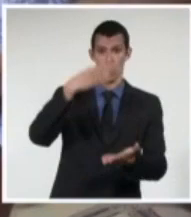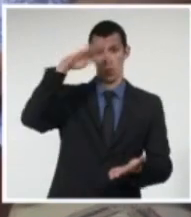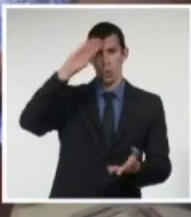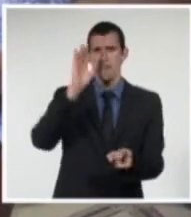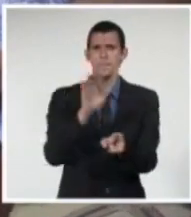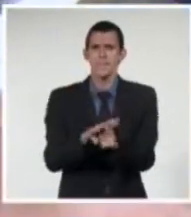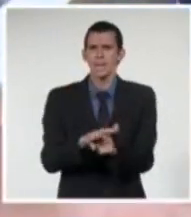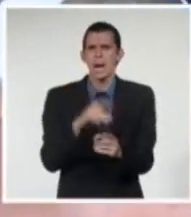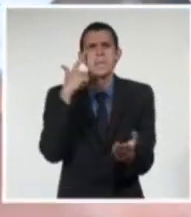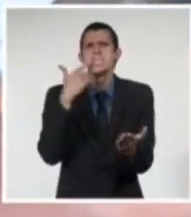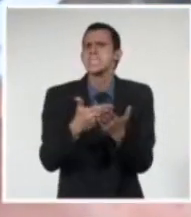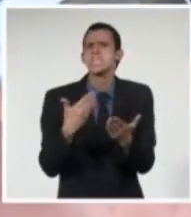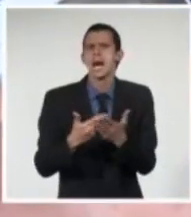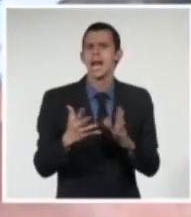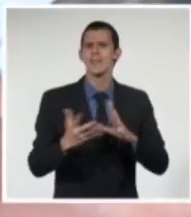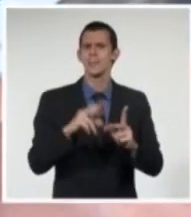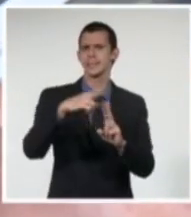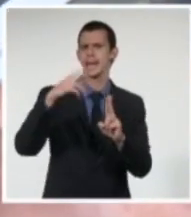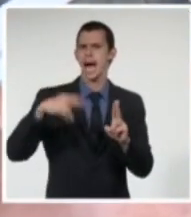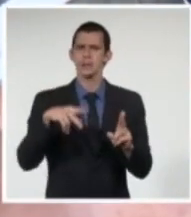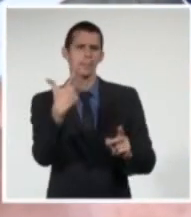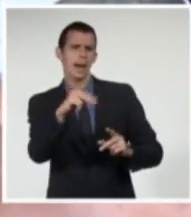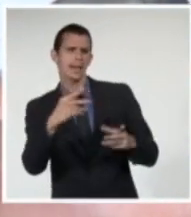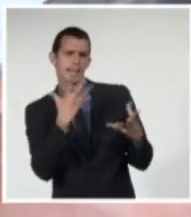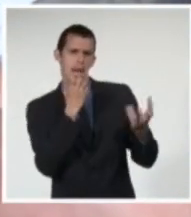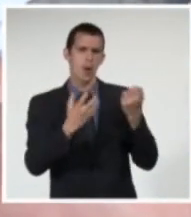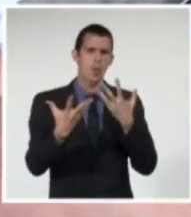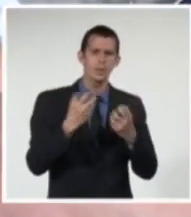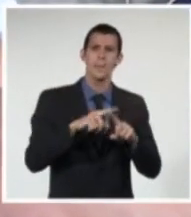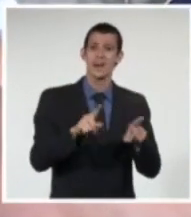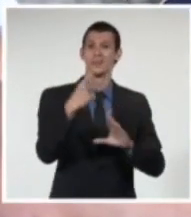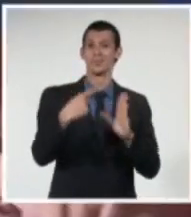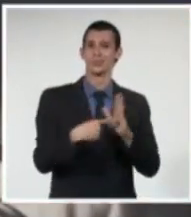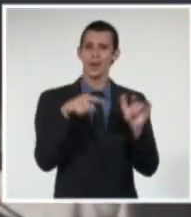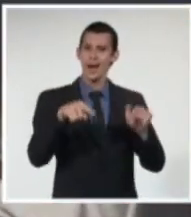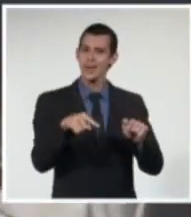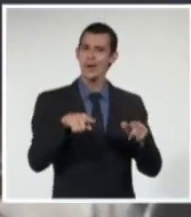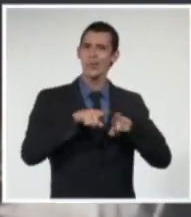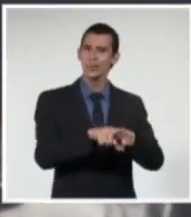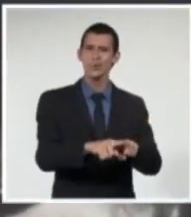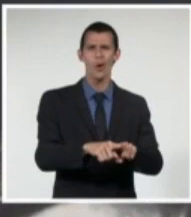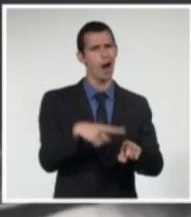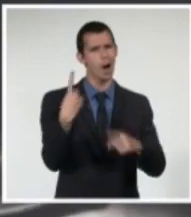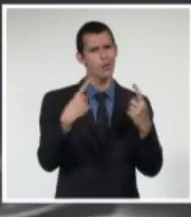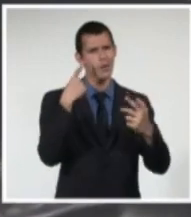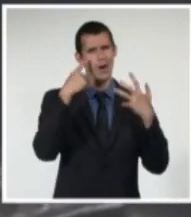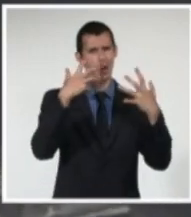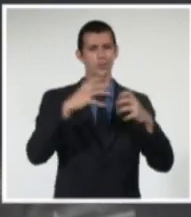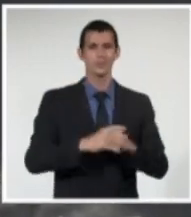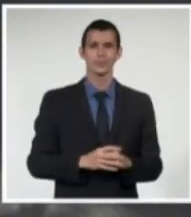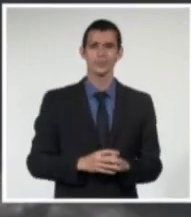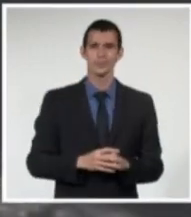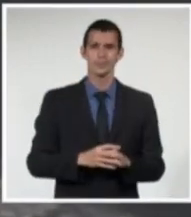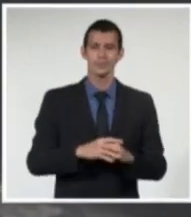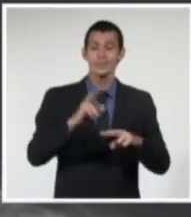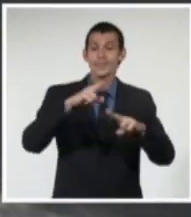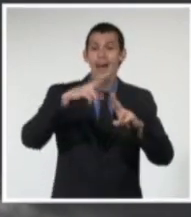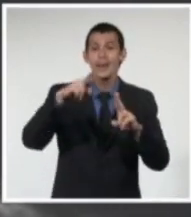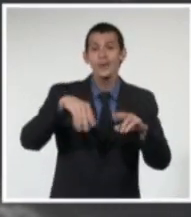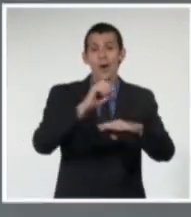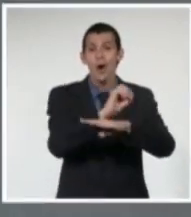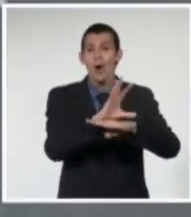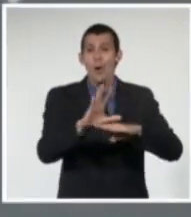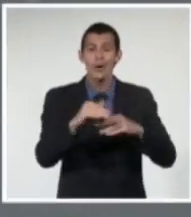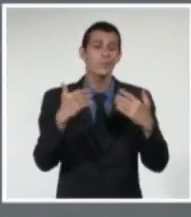junto a grandes maestros de la escena cubana. Sus éxitos no se hicieron esperar. Andoba, la panadería y el carrillón del